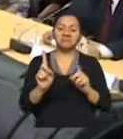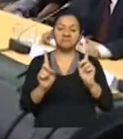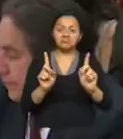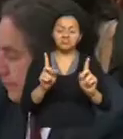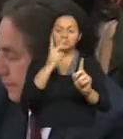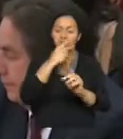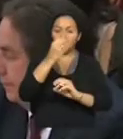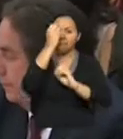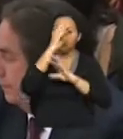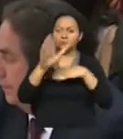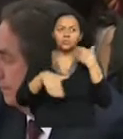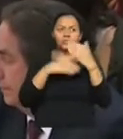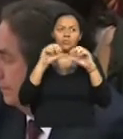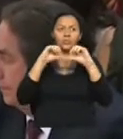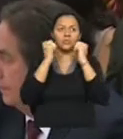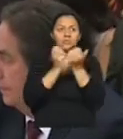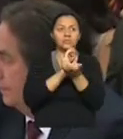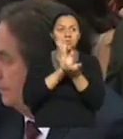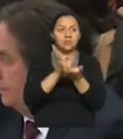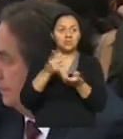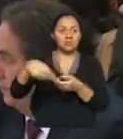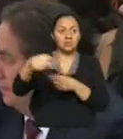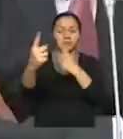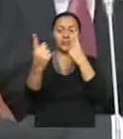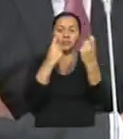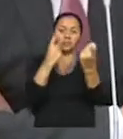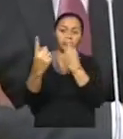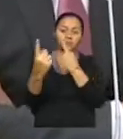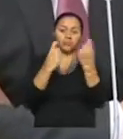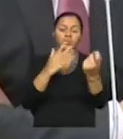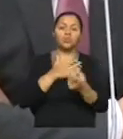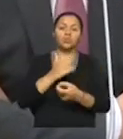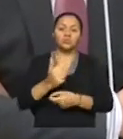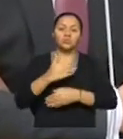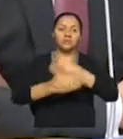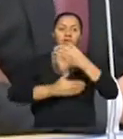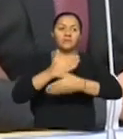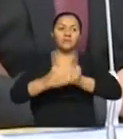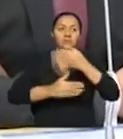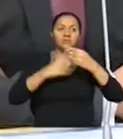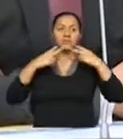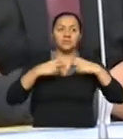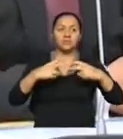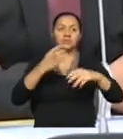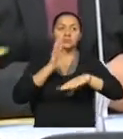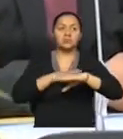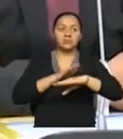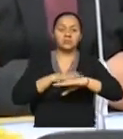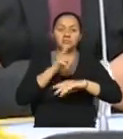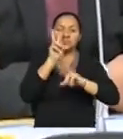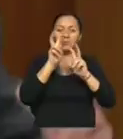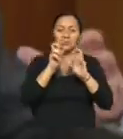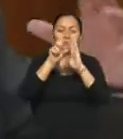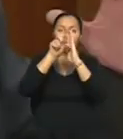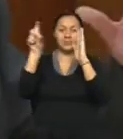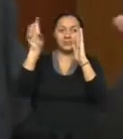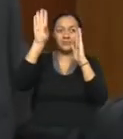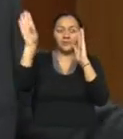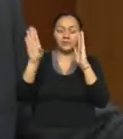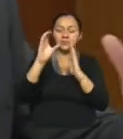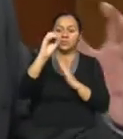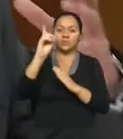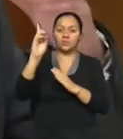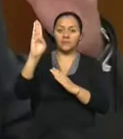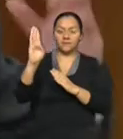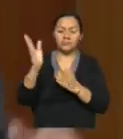información a los legisladores sobre el avance de las investigaciones en el caso de corrupción de Odebrecht. La